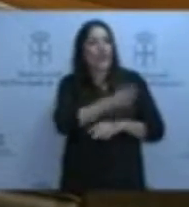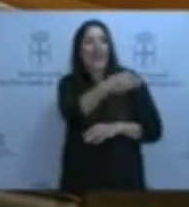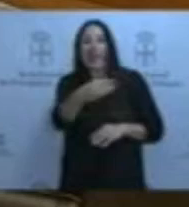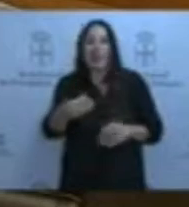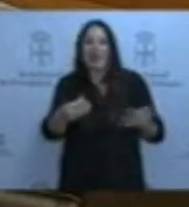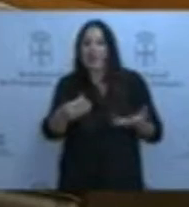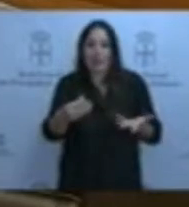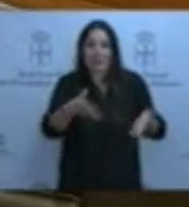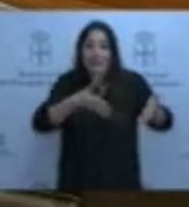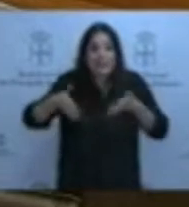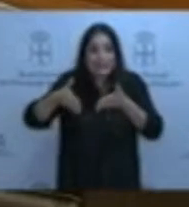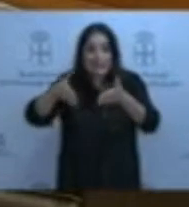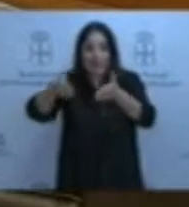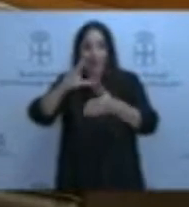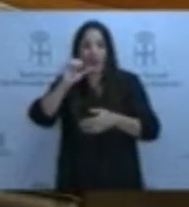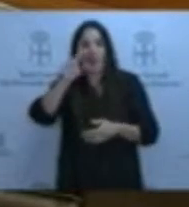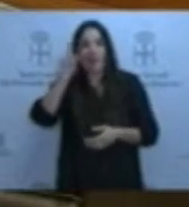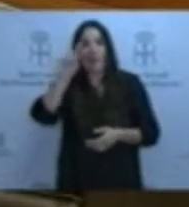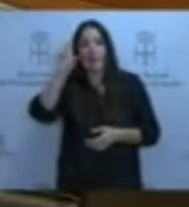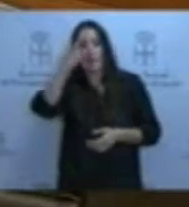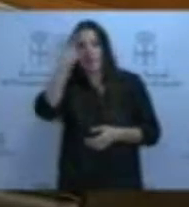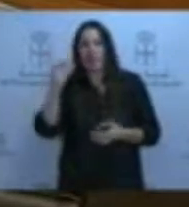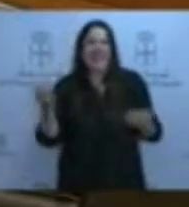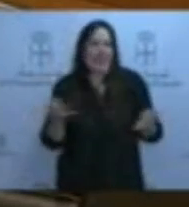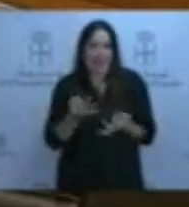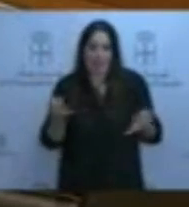¿Qué pasa con la senda de Cadaveo? ¿Y a quién lle